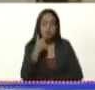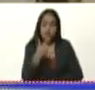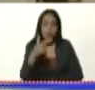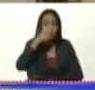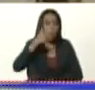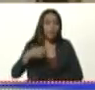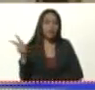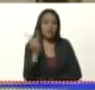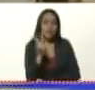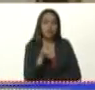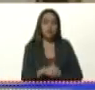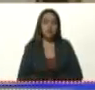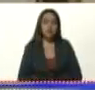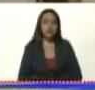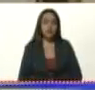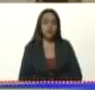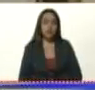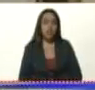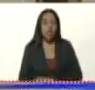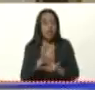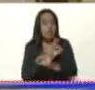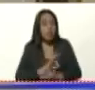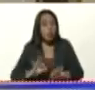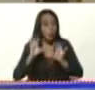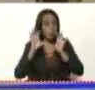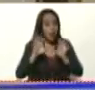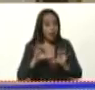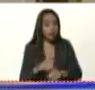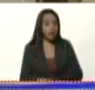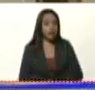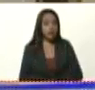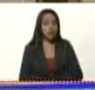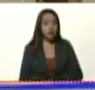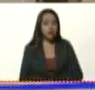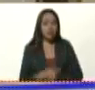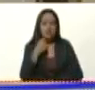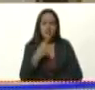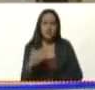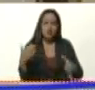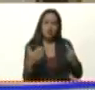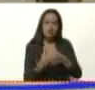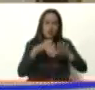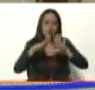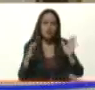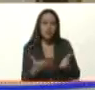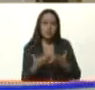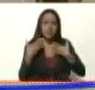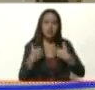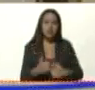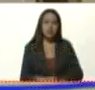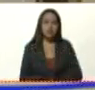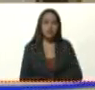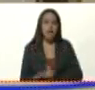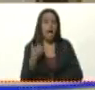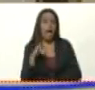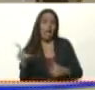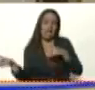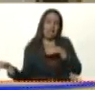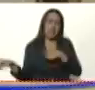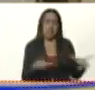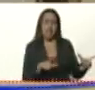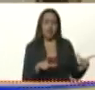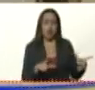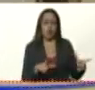Venezuela, ningún país, como lo dice la Organización Mundial de la Salud, está suficientemente